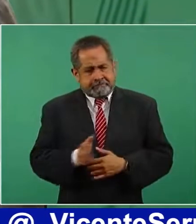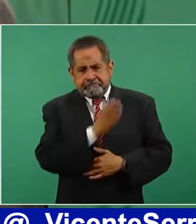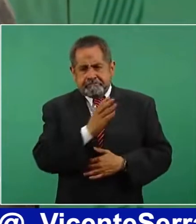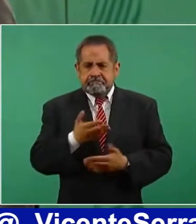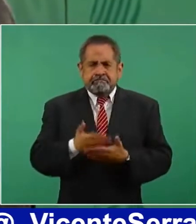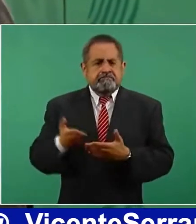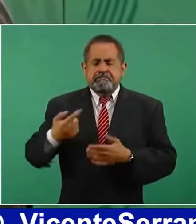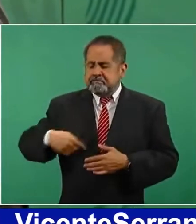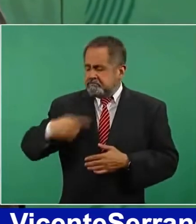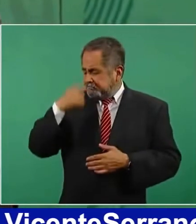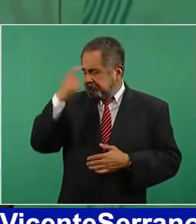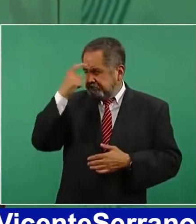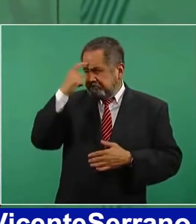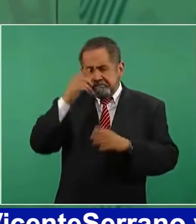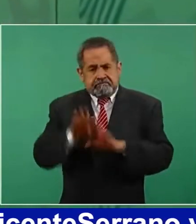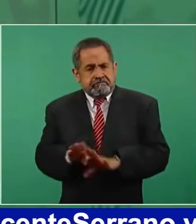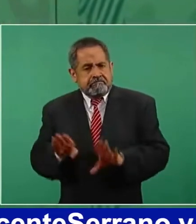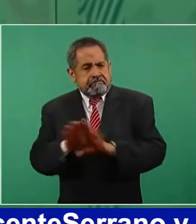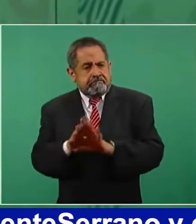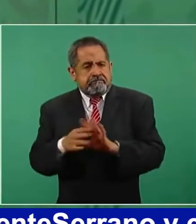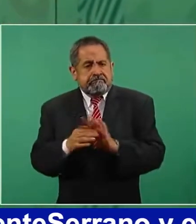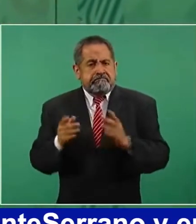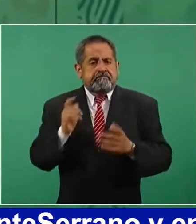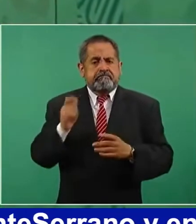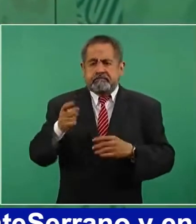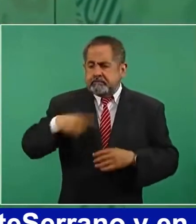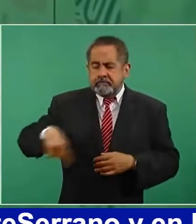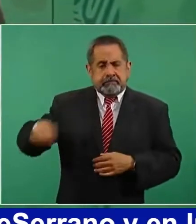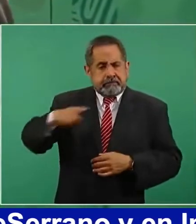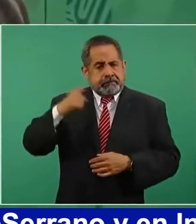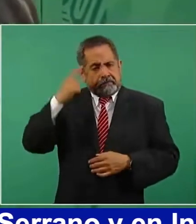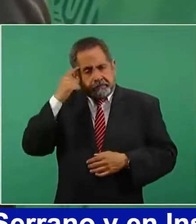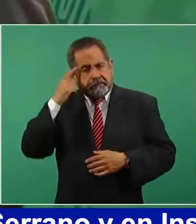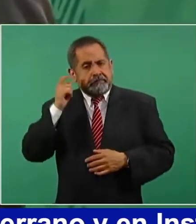buscando que haya